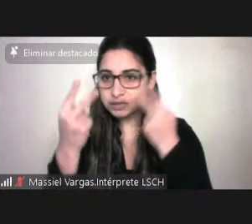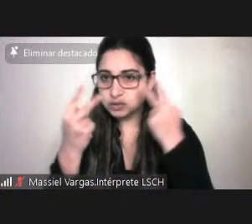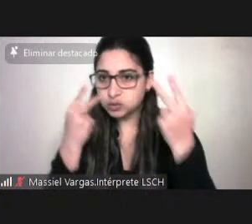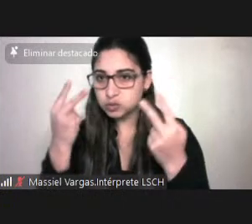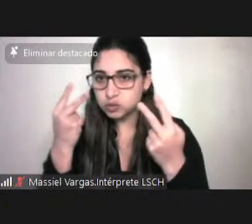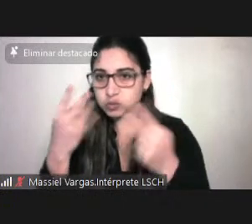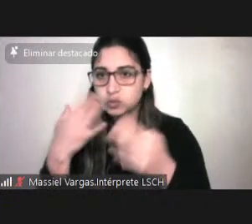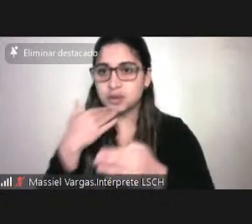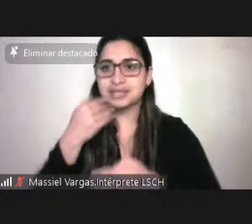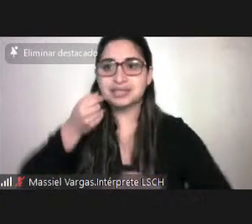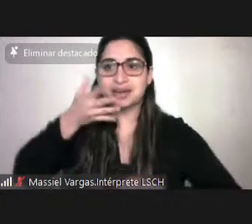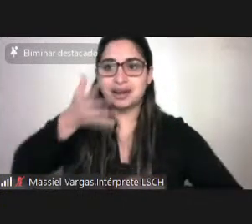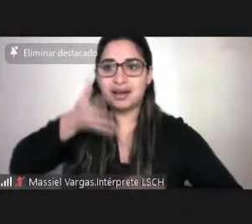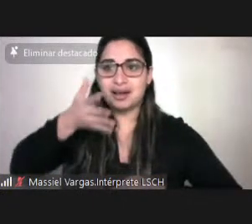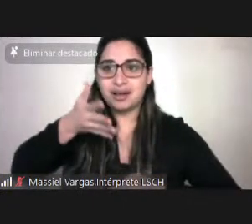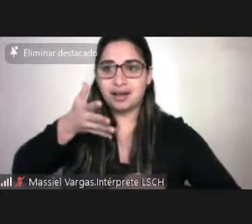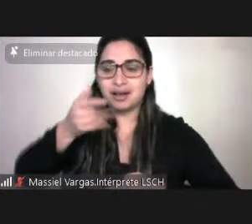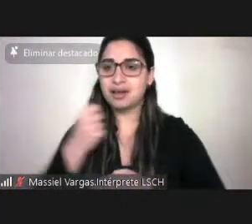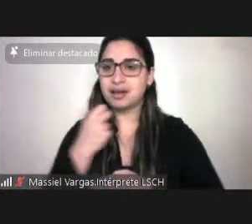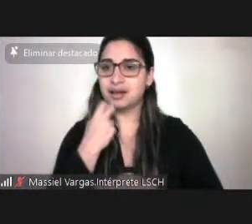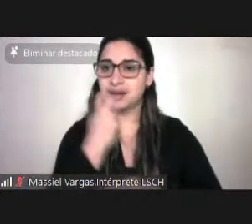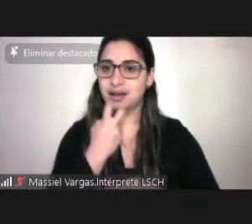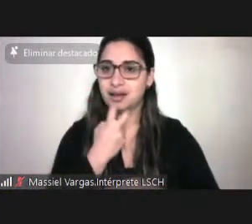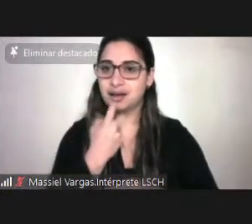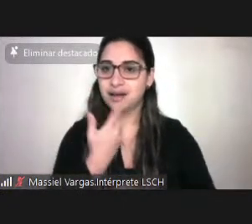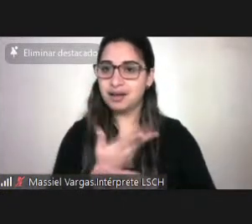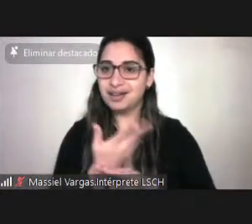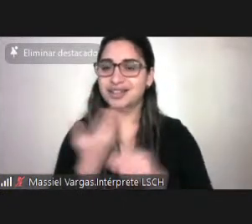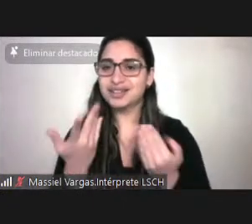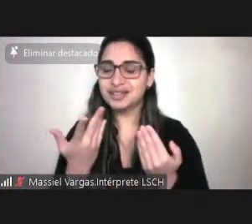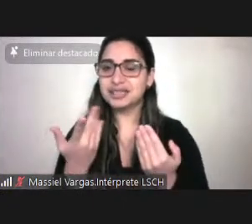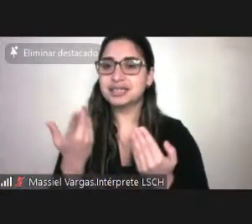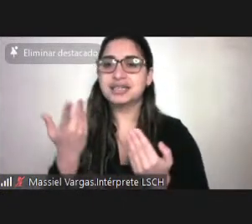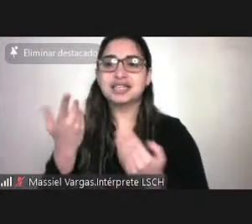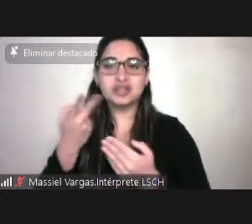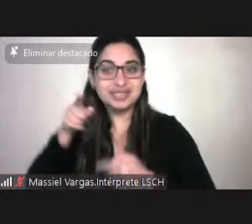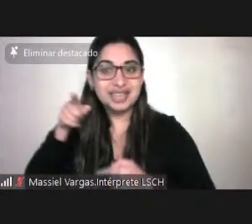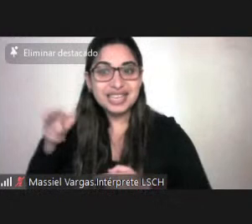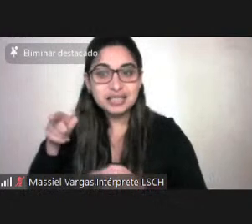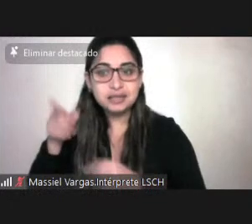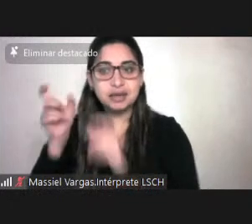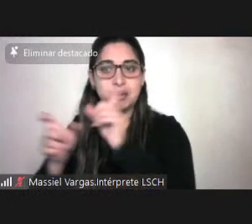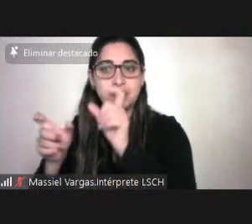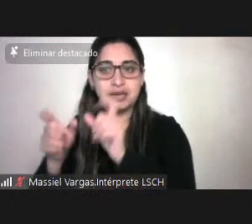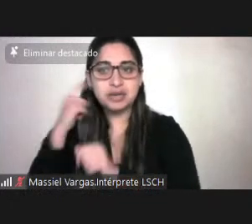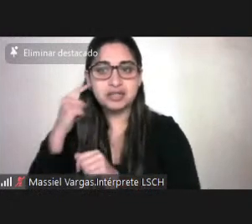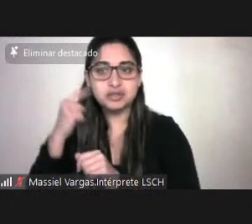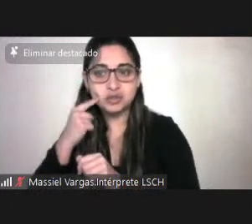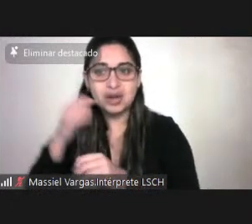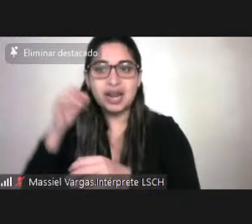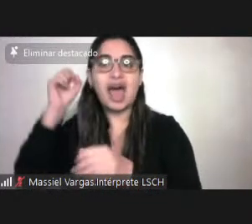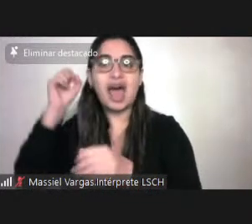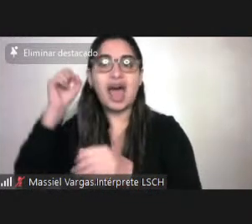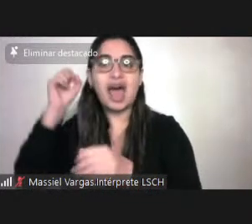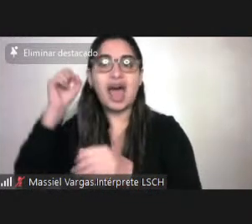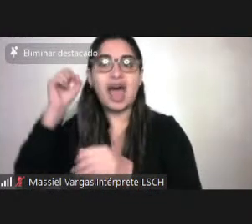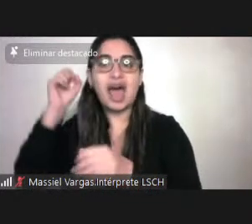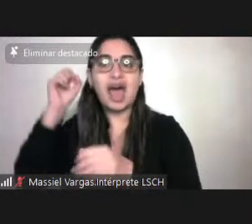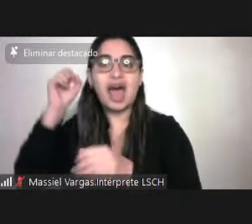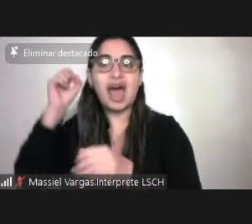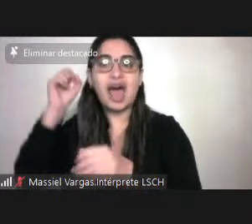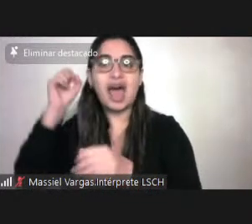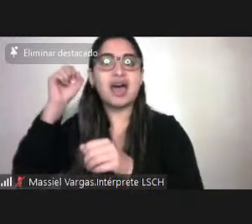¿Ya? Y entonces ellos de esta manera ejercen su derecho de informarse en igualdad de condiciones. ¿Bien?